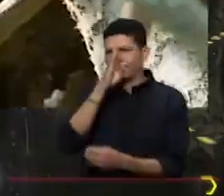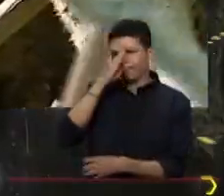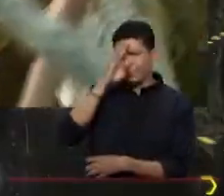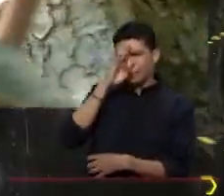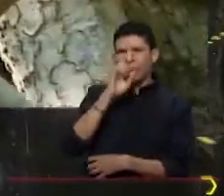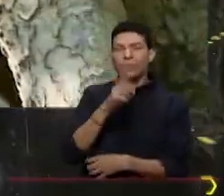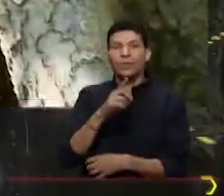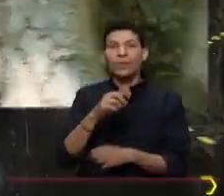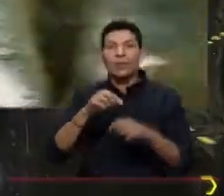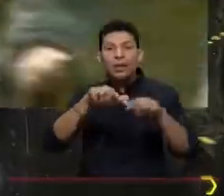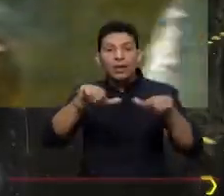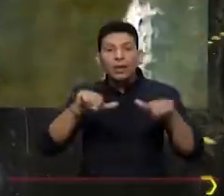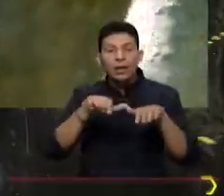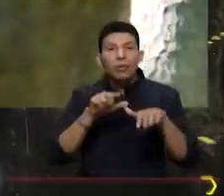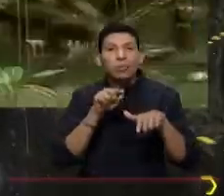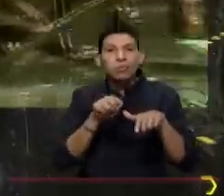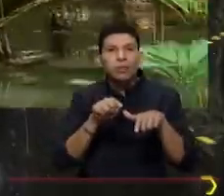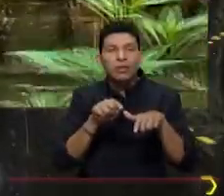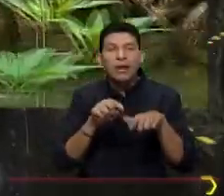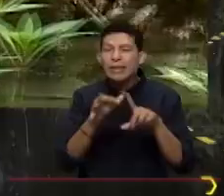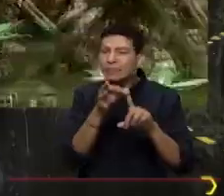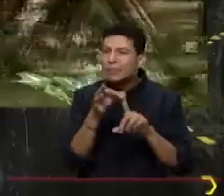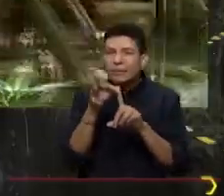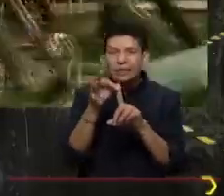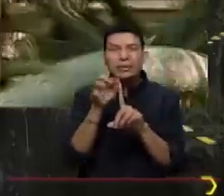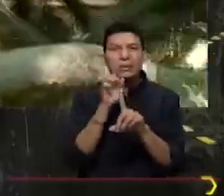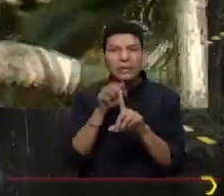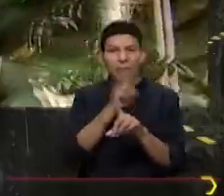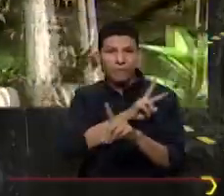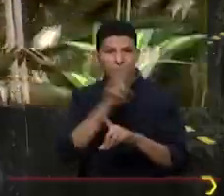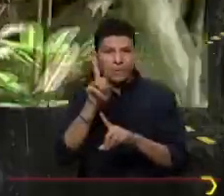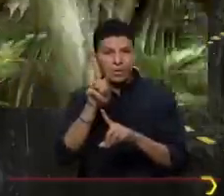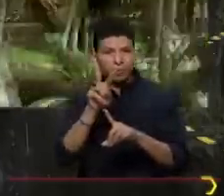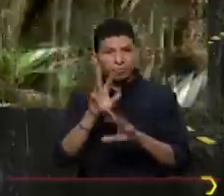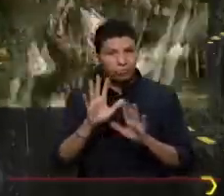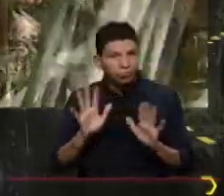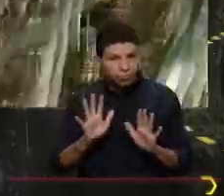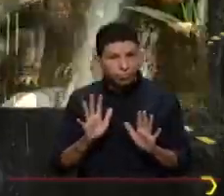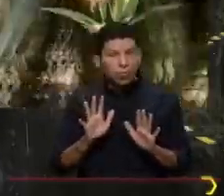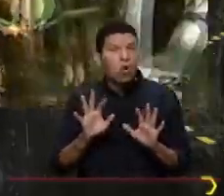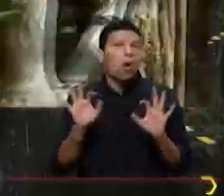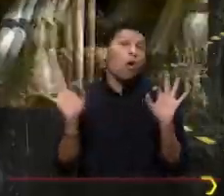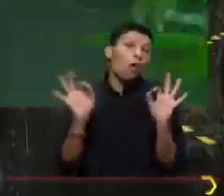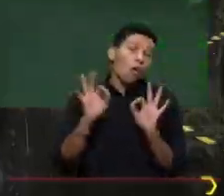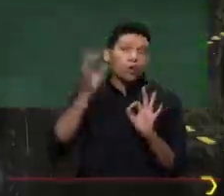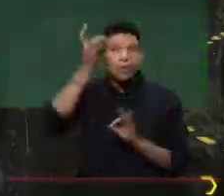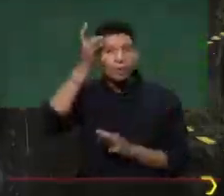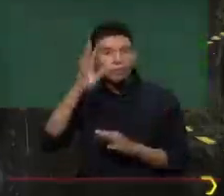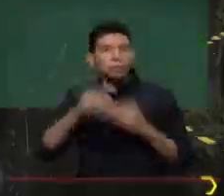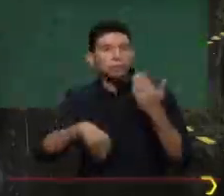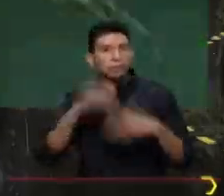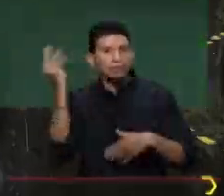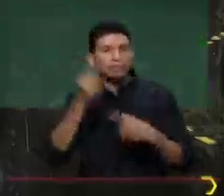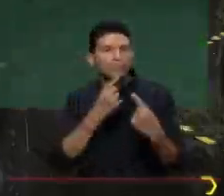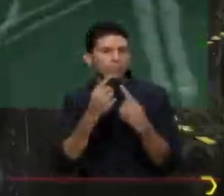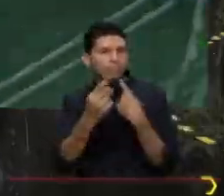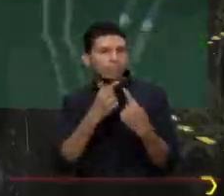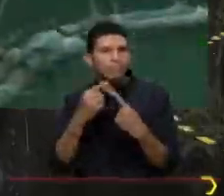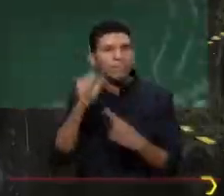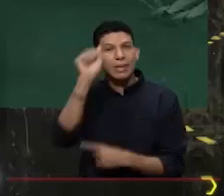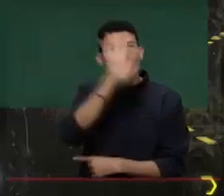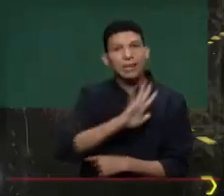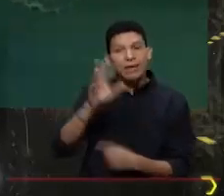área es únicamente exclusiva para el Valle del Cauca o de pronto ya empezamos a conversar con